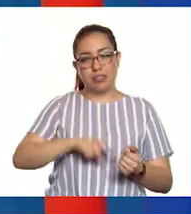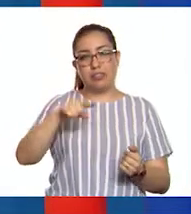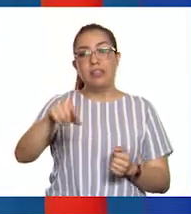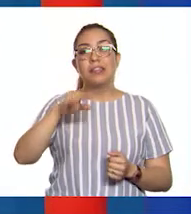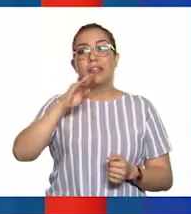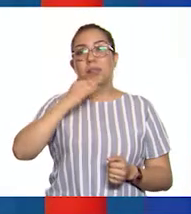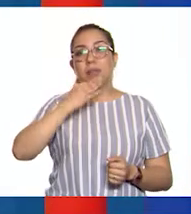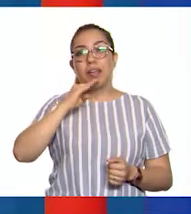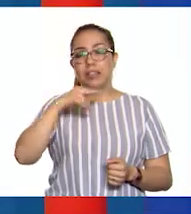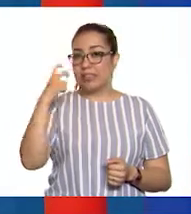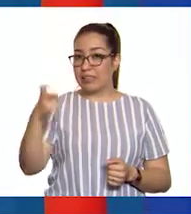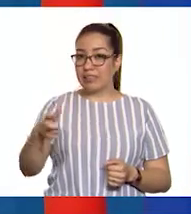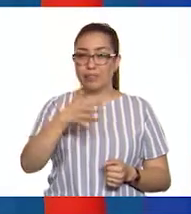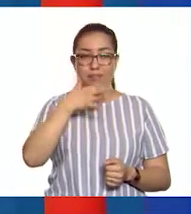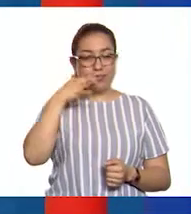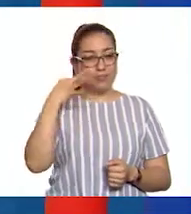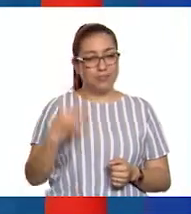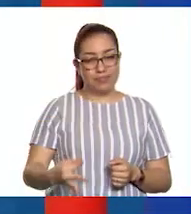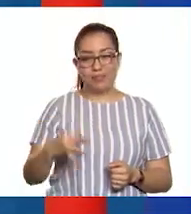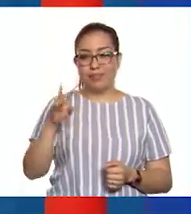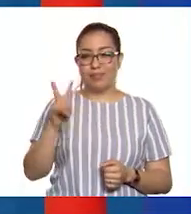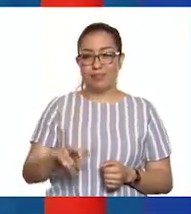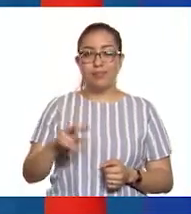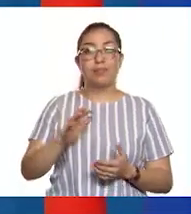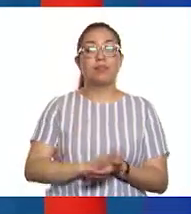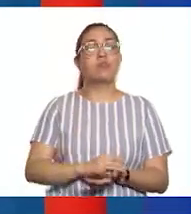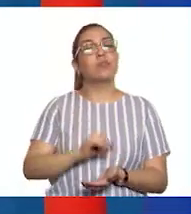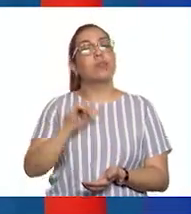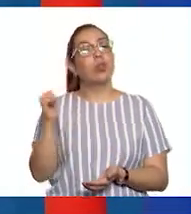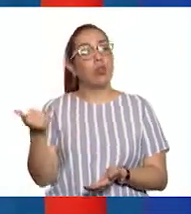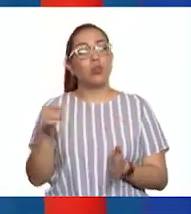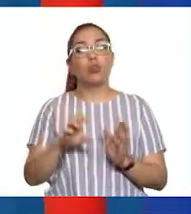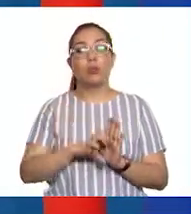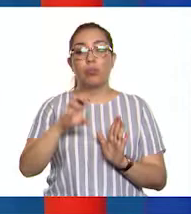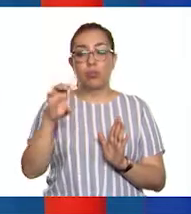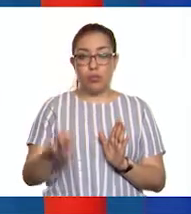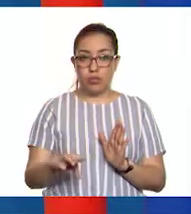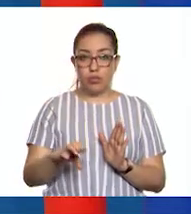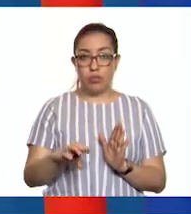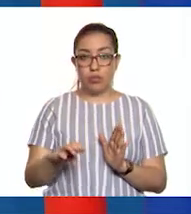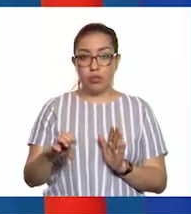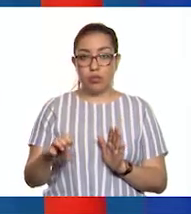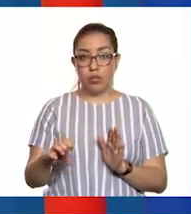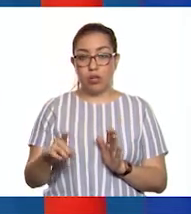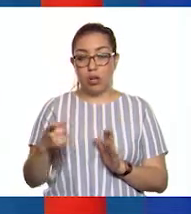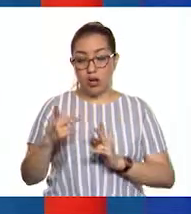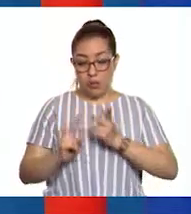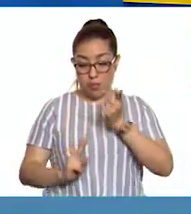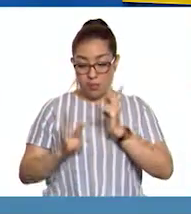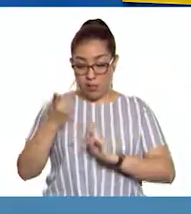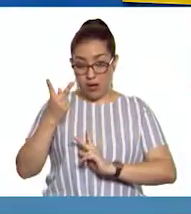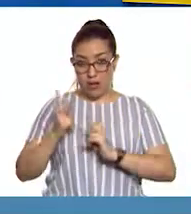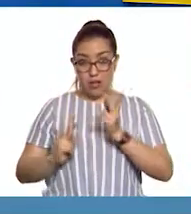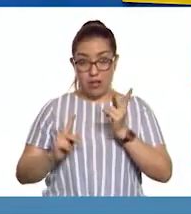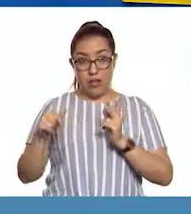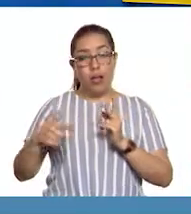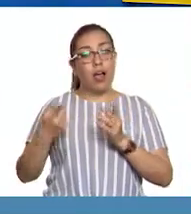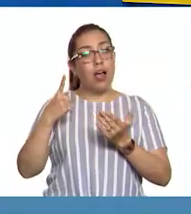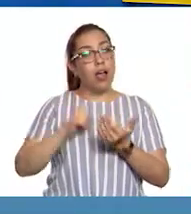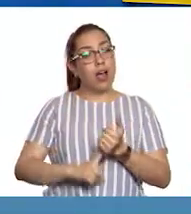¡delicioso! Y bueno, otro ejemplo que recuerdo es el moho parásito de las frutas. Efectivamente.